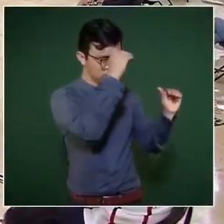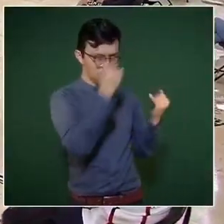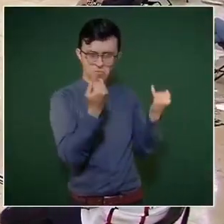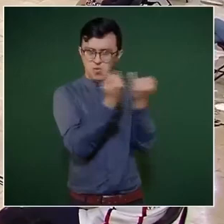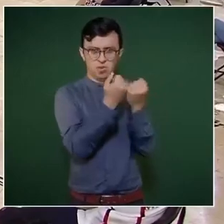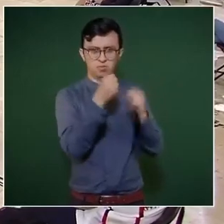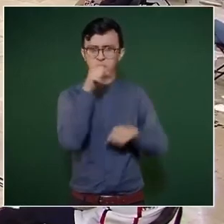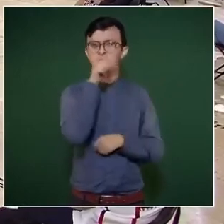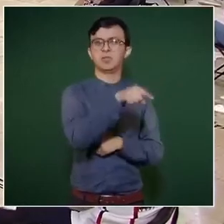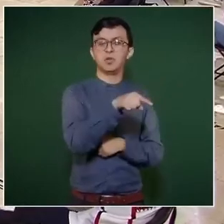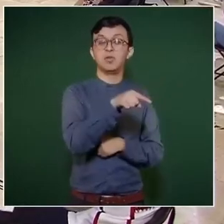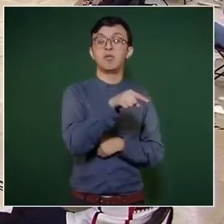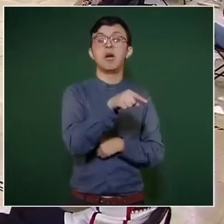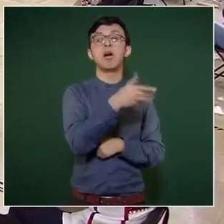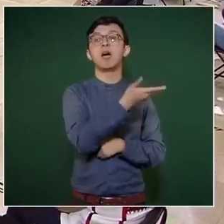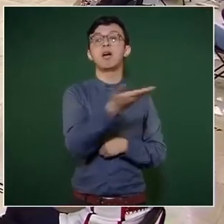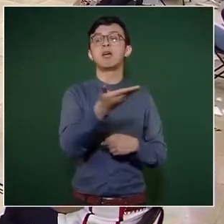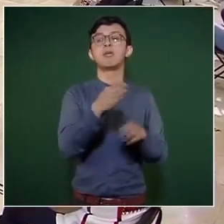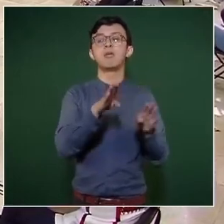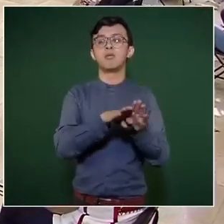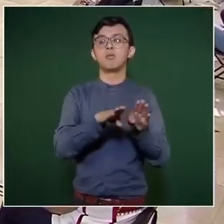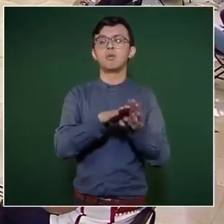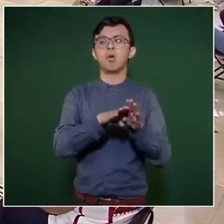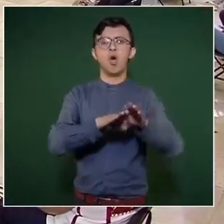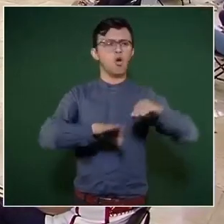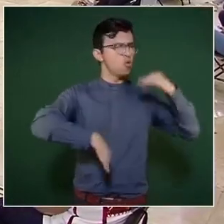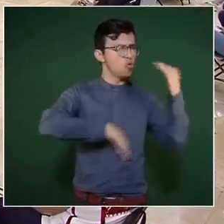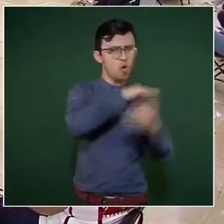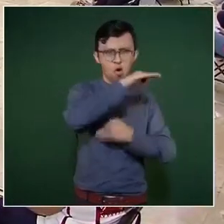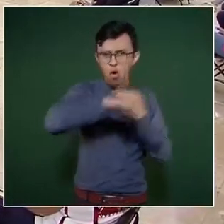y empiezan todos.